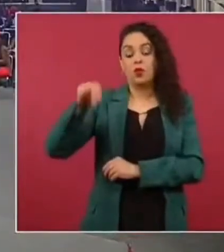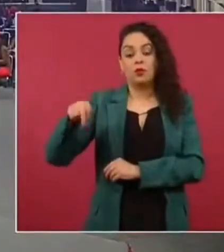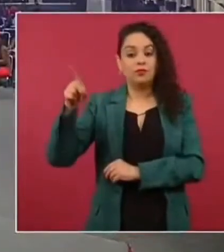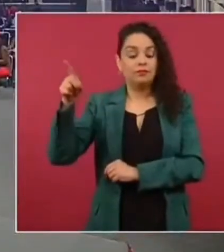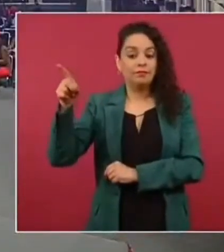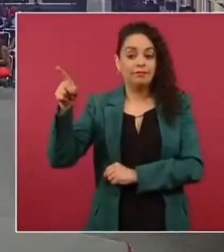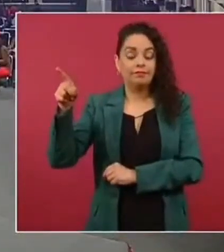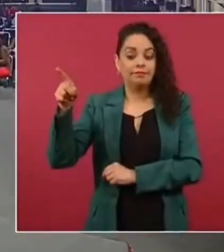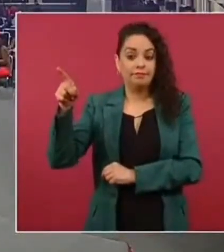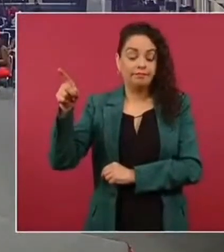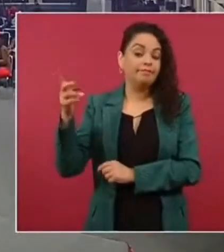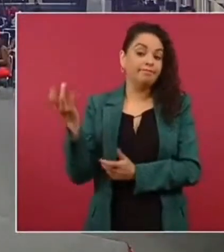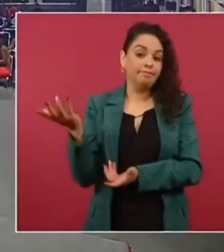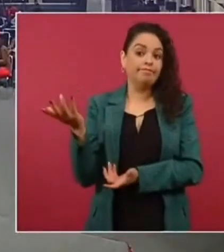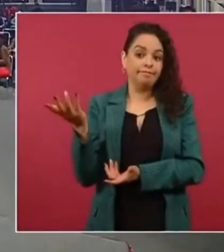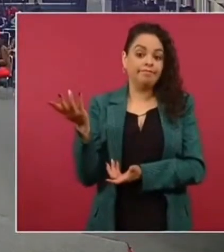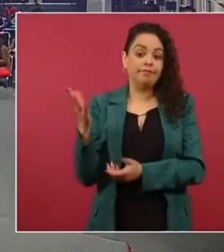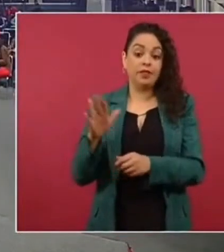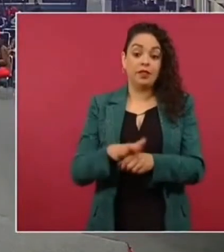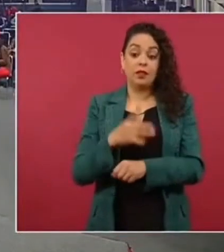durante tres décadas